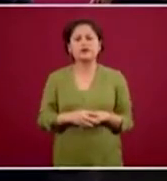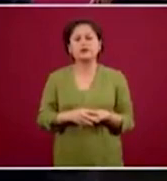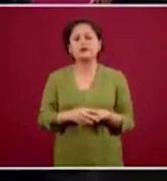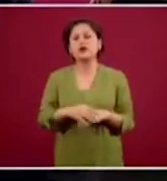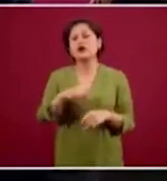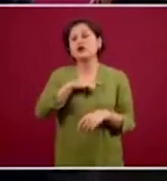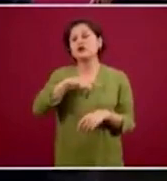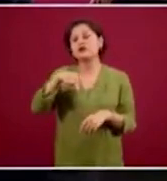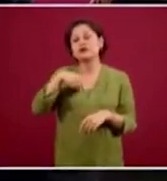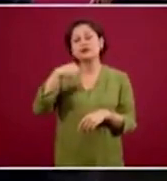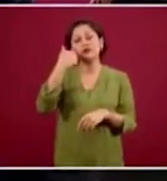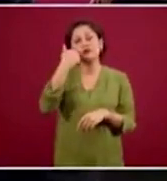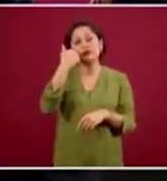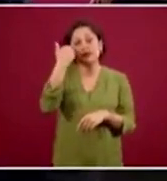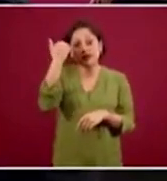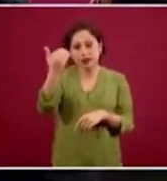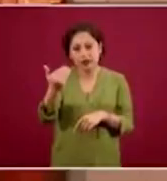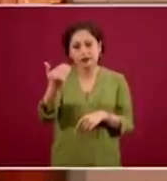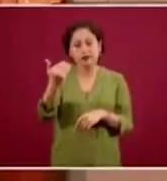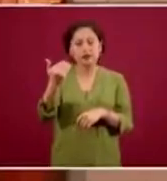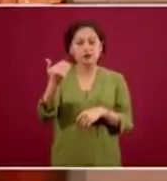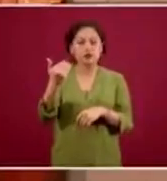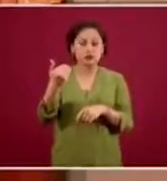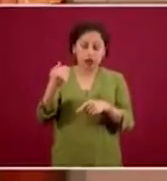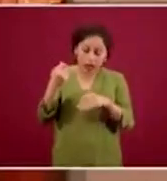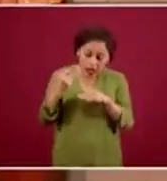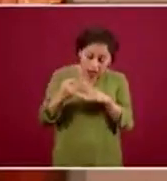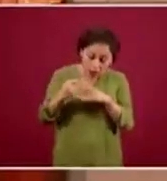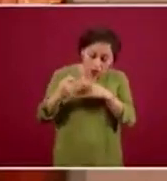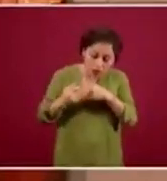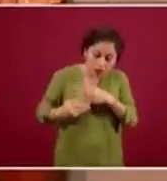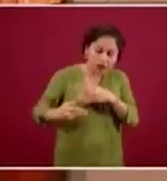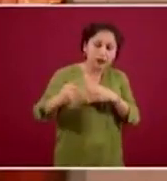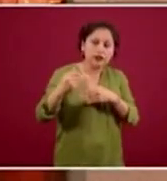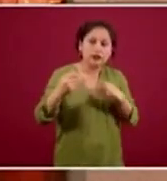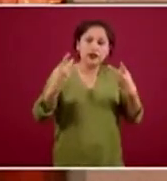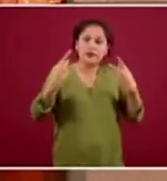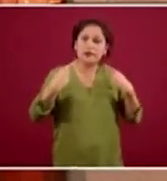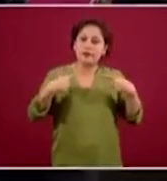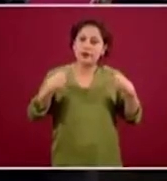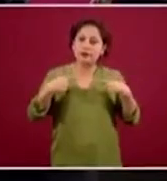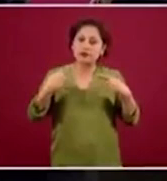un flujo de donantes efectivos en los bancos de sangre.